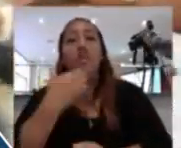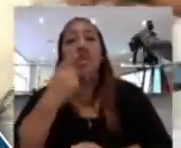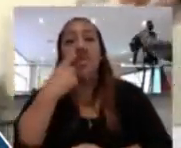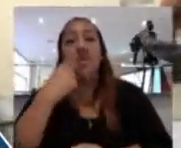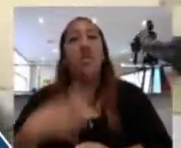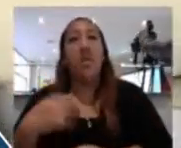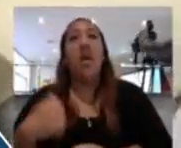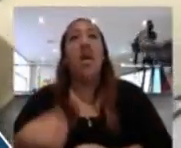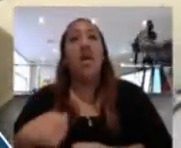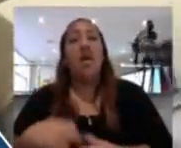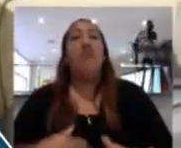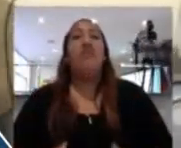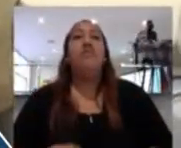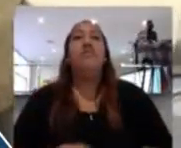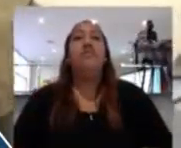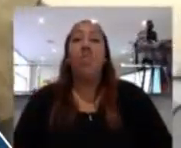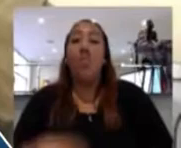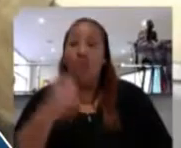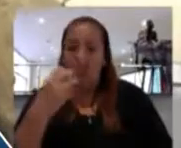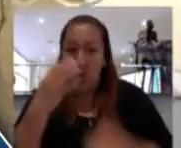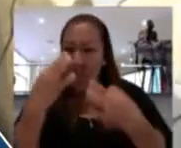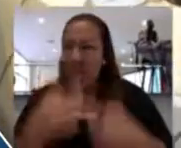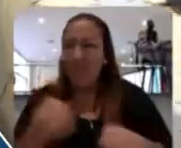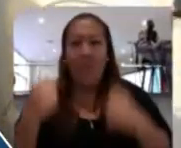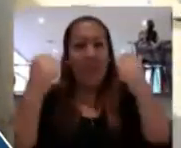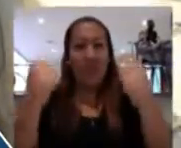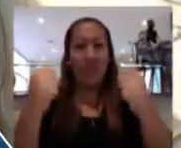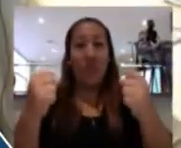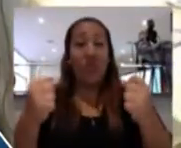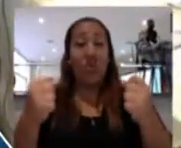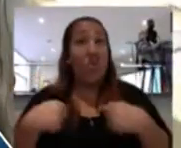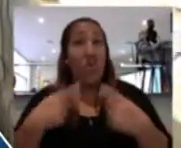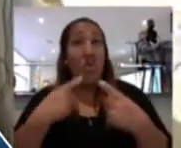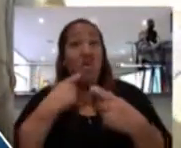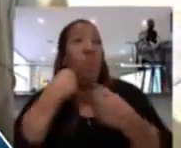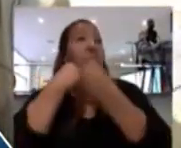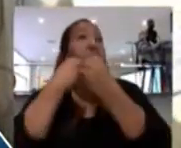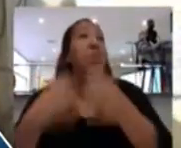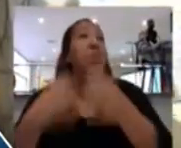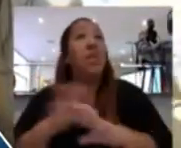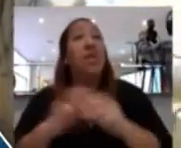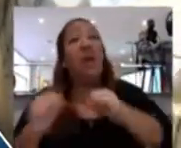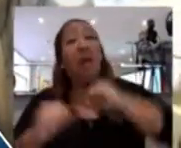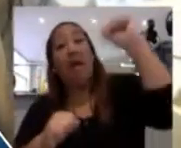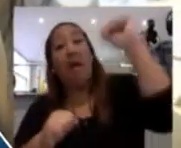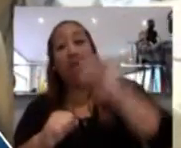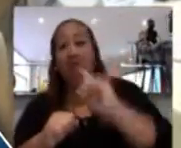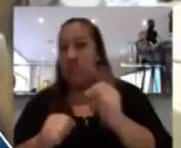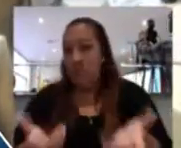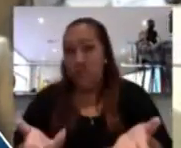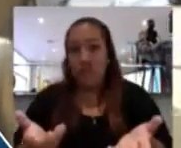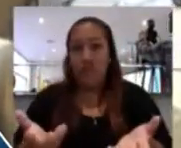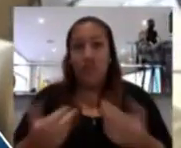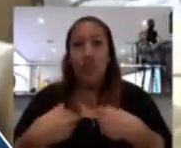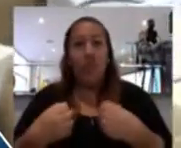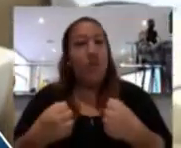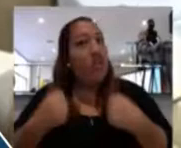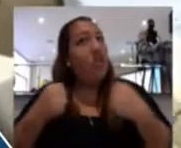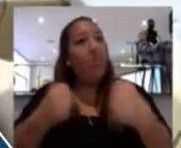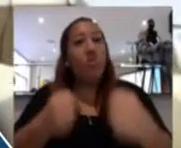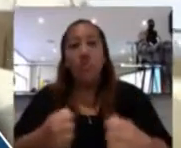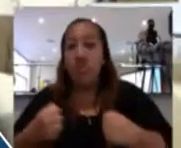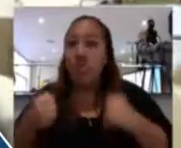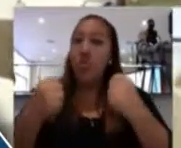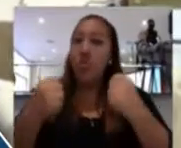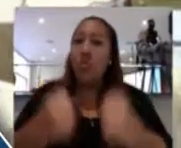Bien, yo creo que siempre hay que luchar y no perder las batallas. Soy una persona que en ese sentido